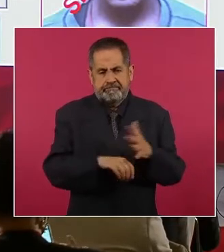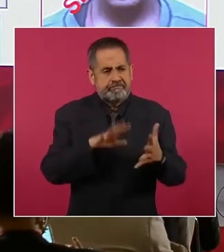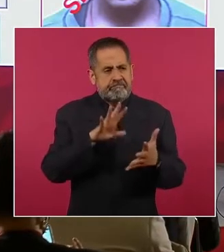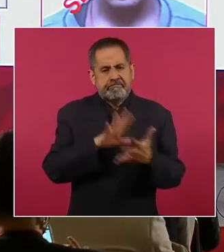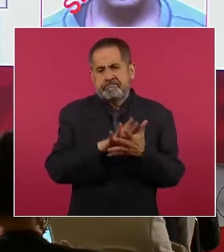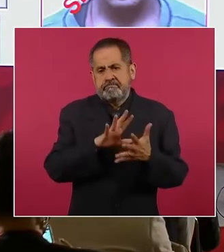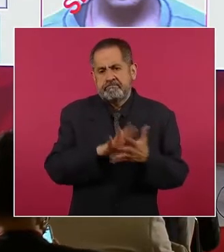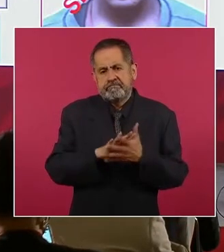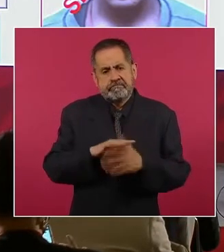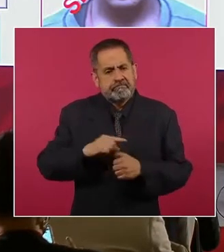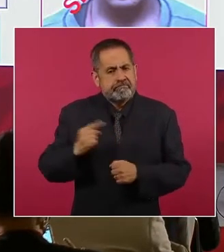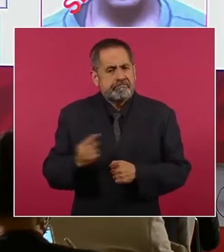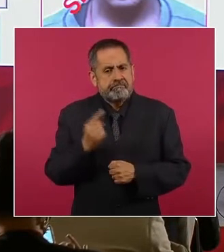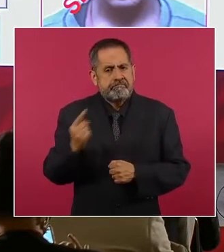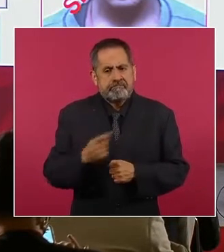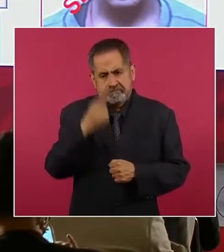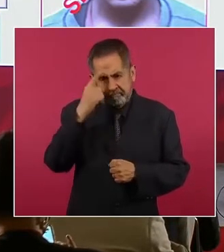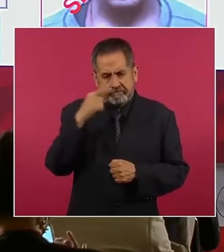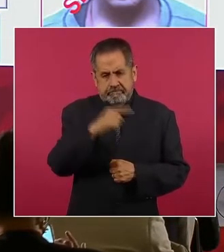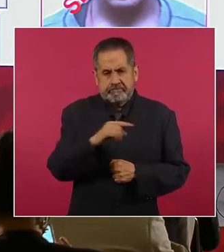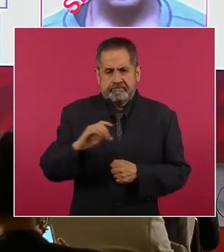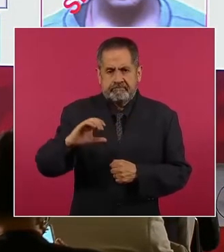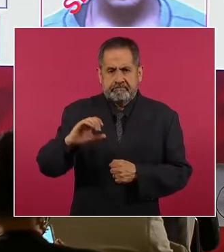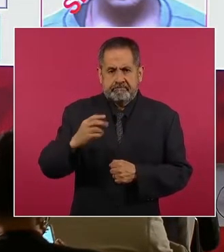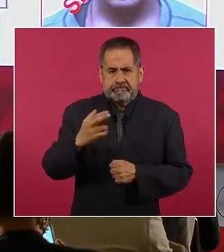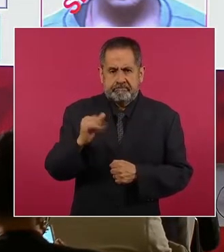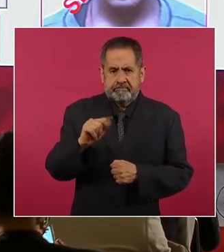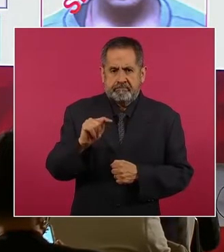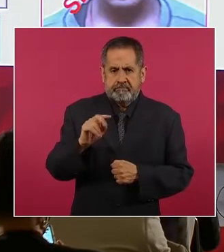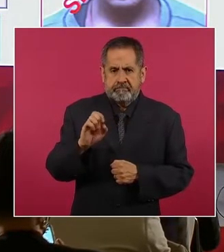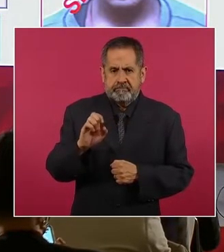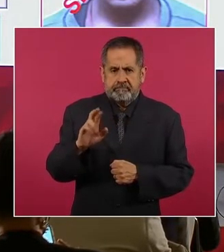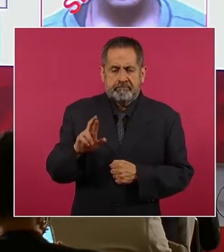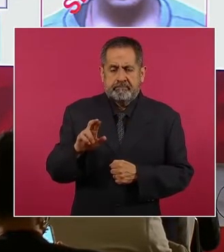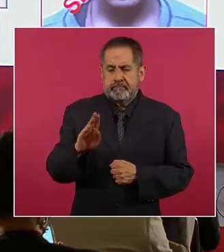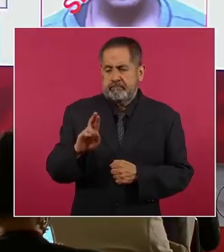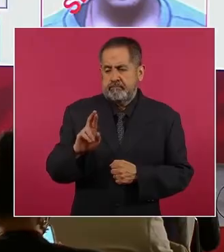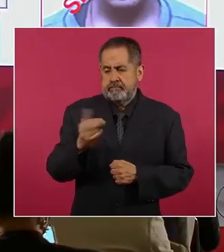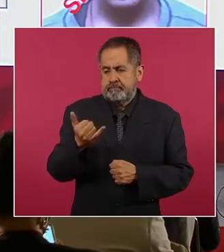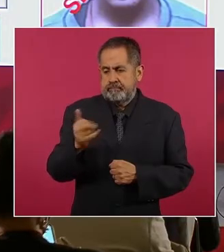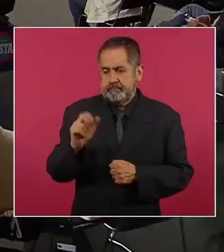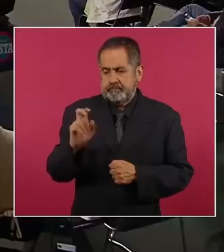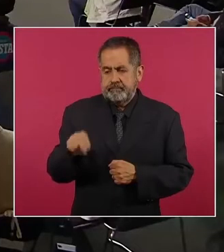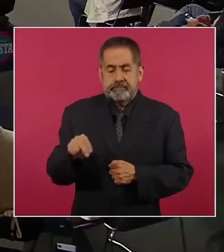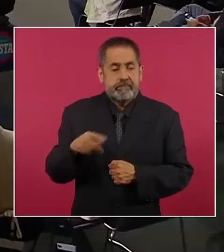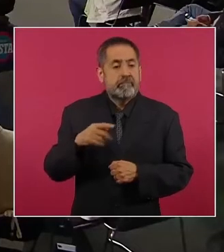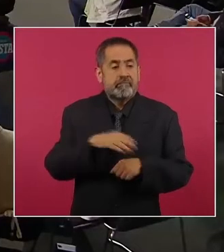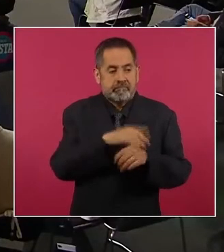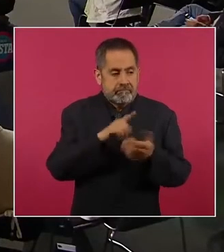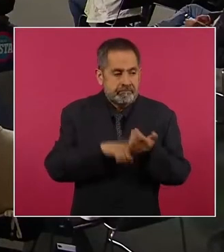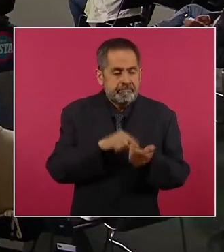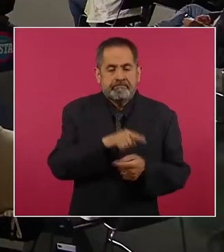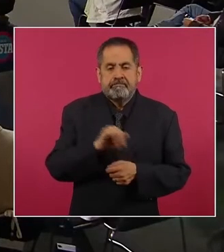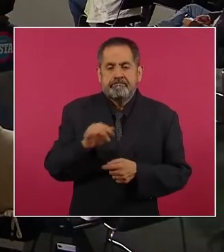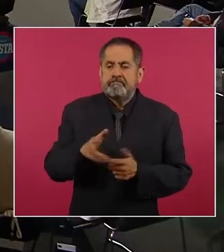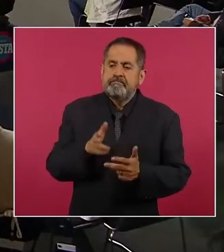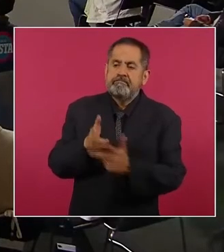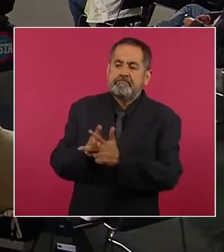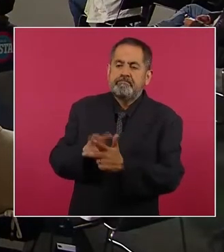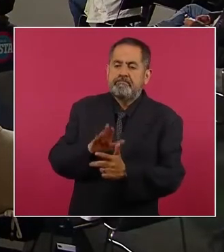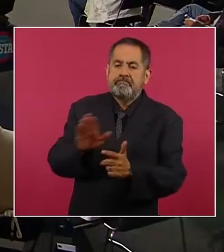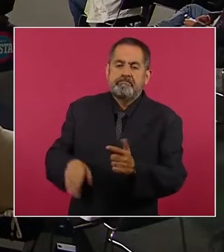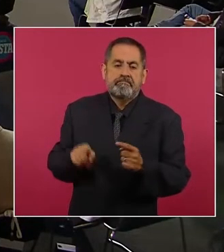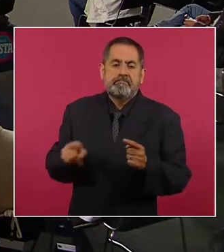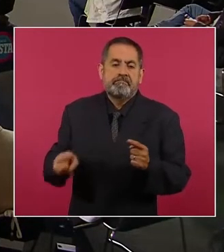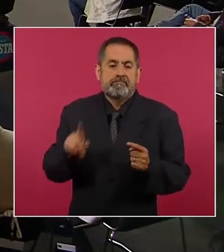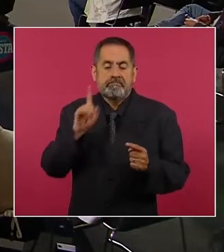vitalicia para Christopher Bryan, tras acreditar su participación en el feminicidio de una joven de